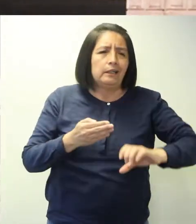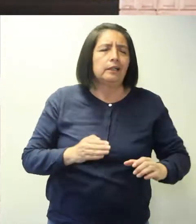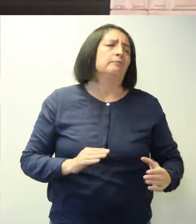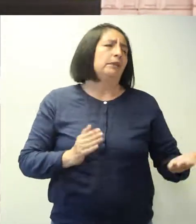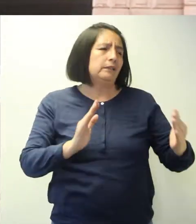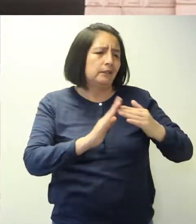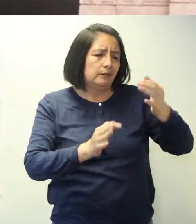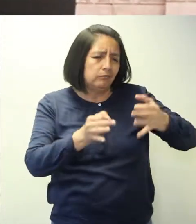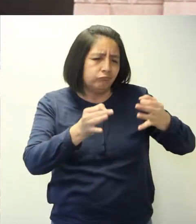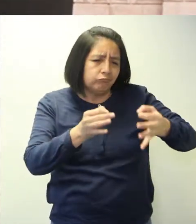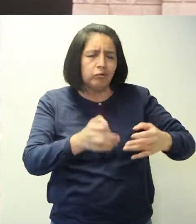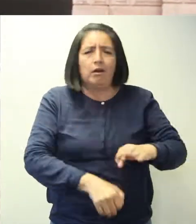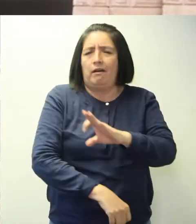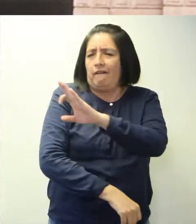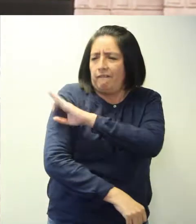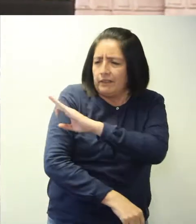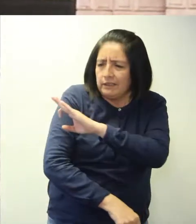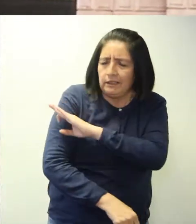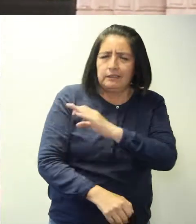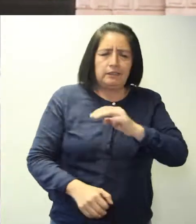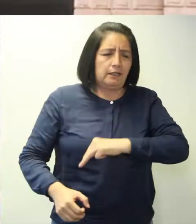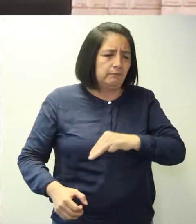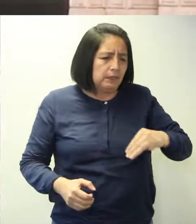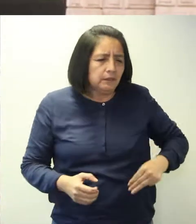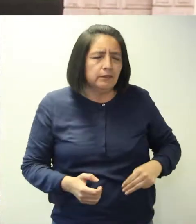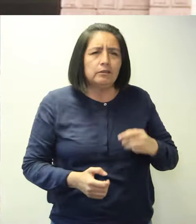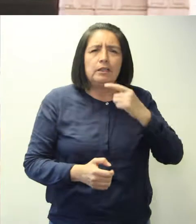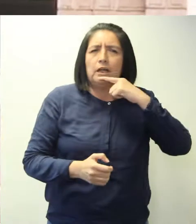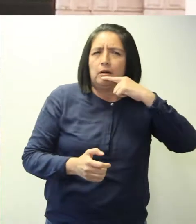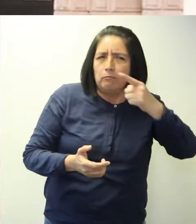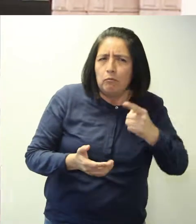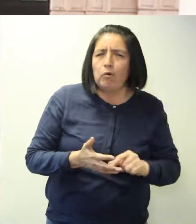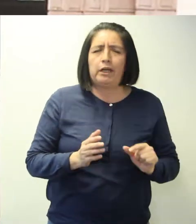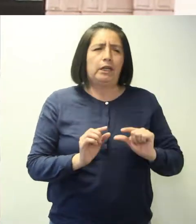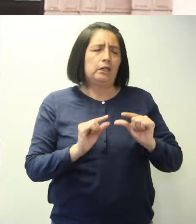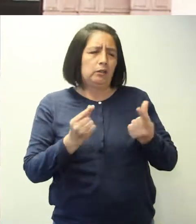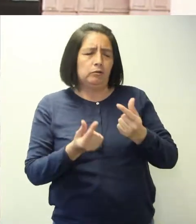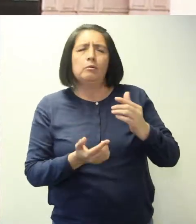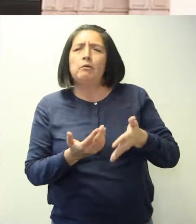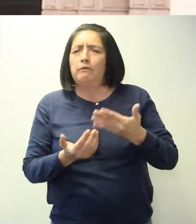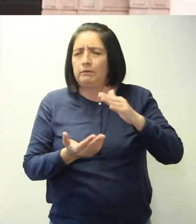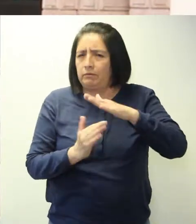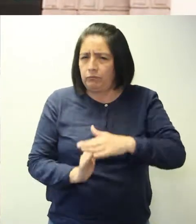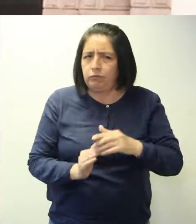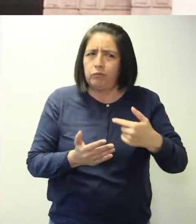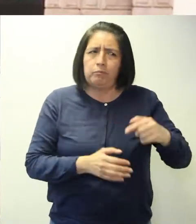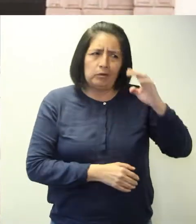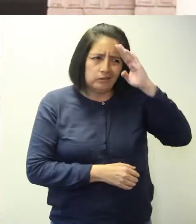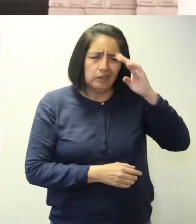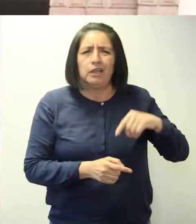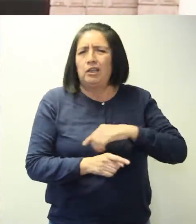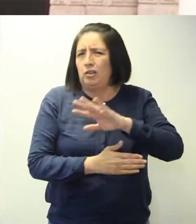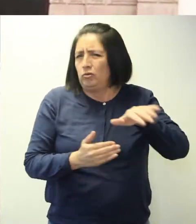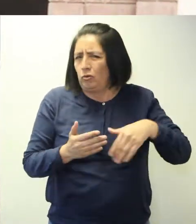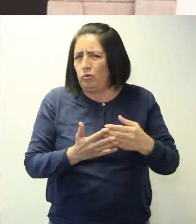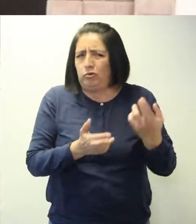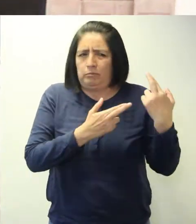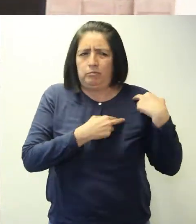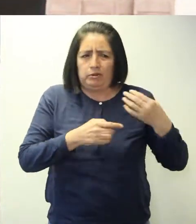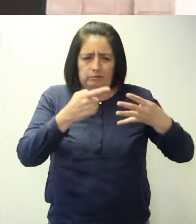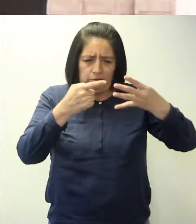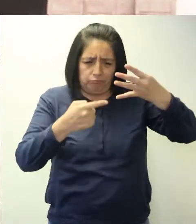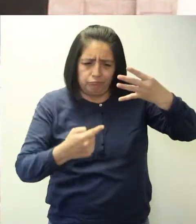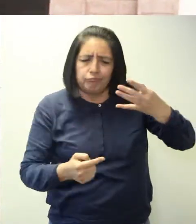...Ministerio Público, Ministerio de la Mujer y Poblaciones Vulnerables, Frente Policial de Cajamarca... ...y todas las autoridades competentes en el tema.